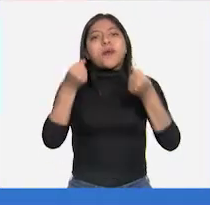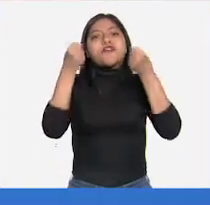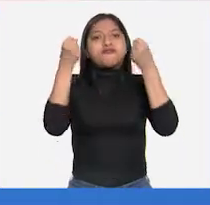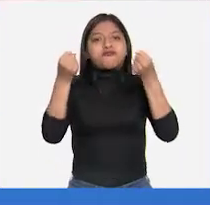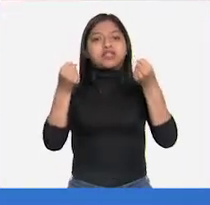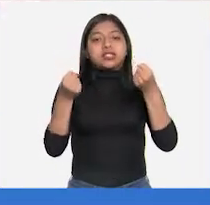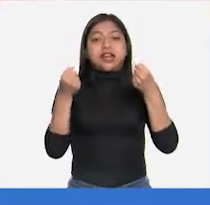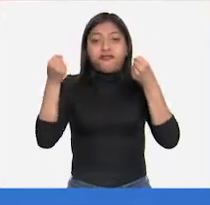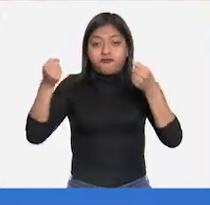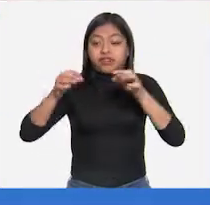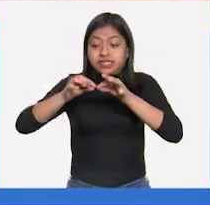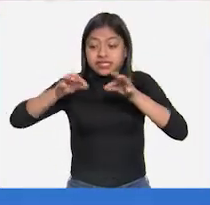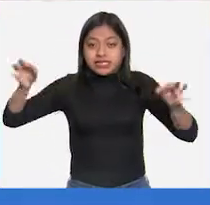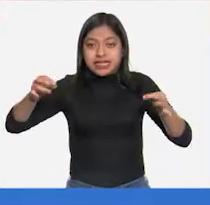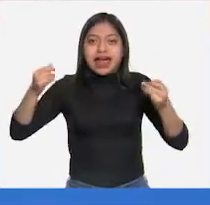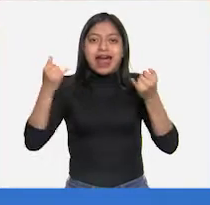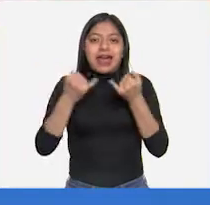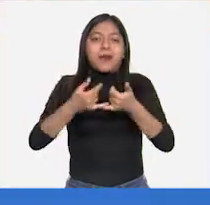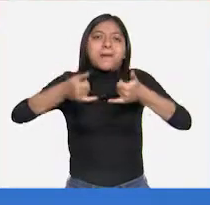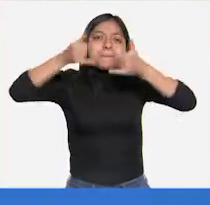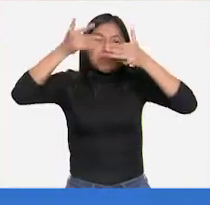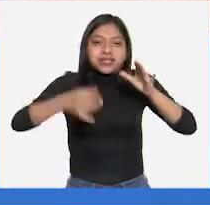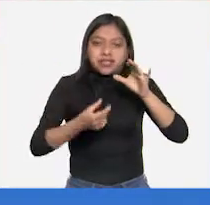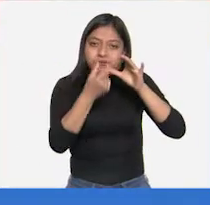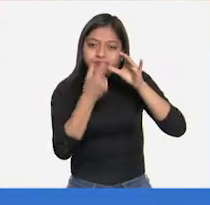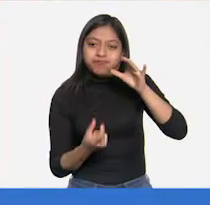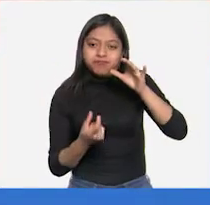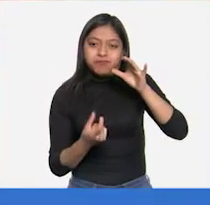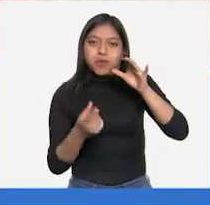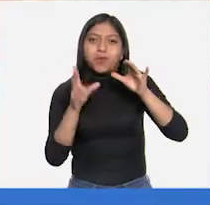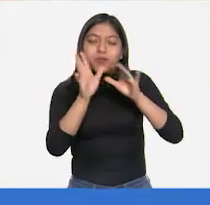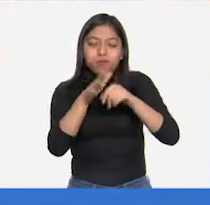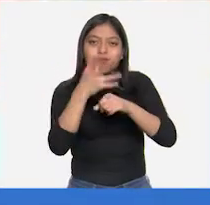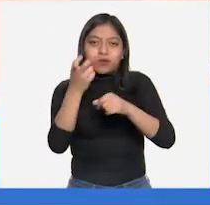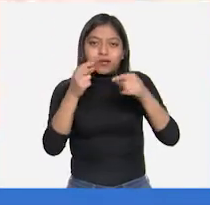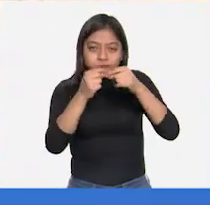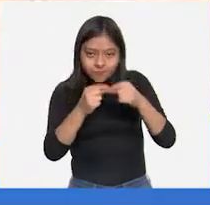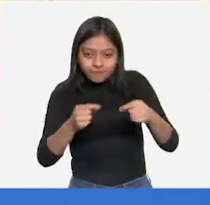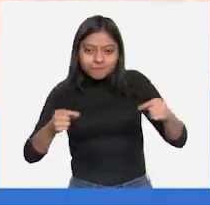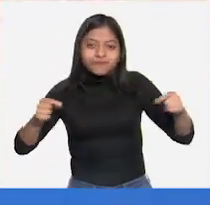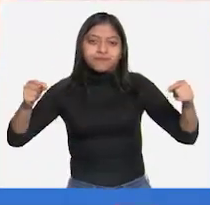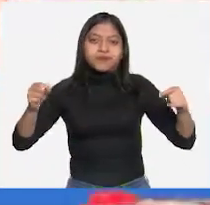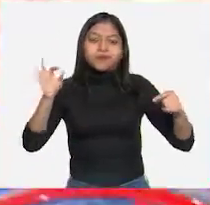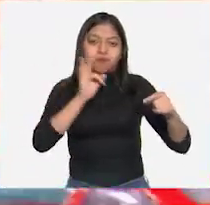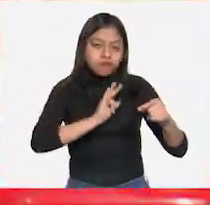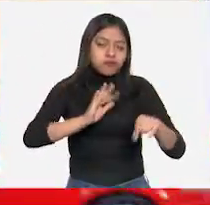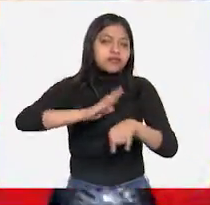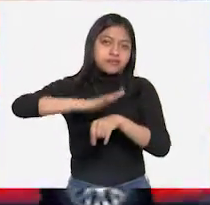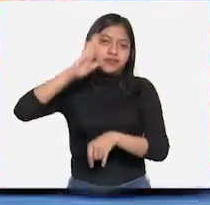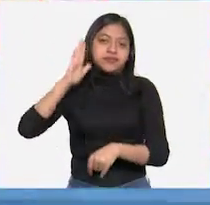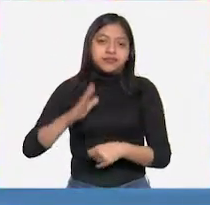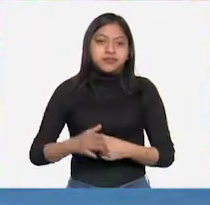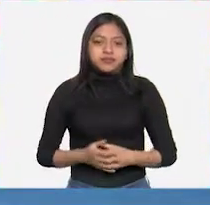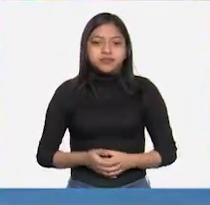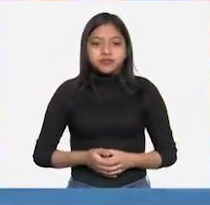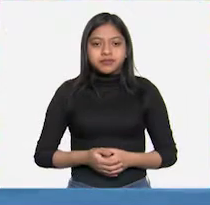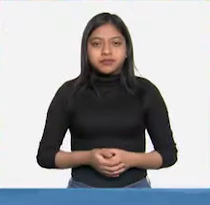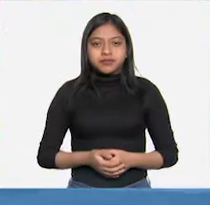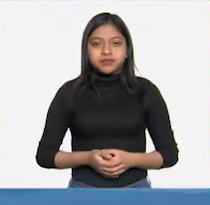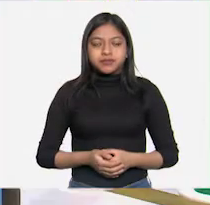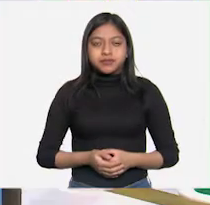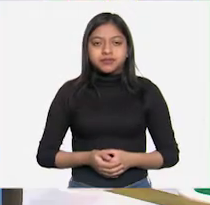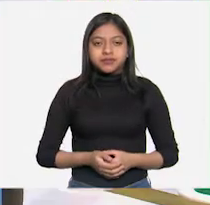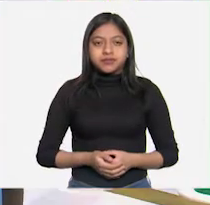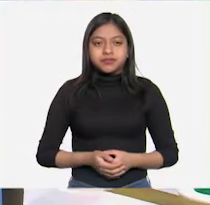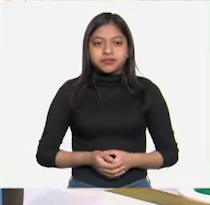Exactamente. Tenemos menos peso aquí o menos fuerza. Hay fuerzas que hacen... Que la liga se estiren